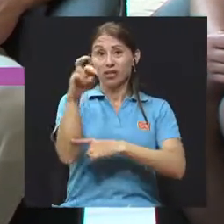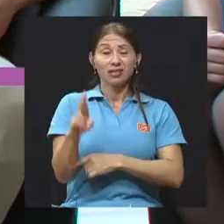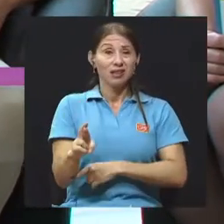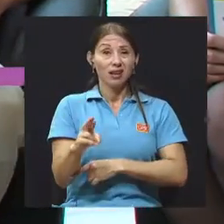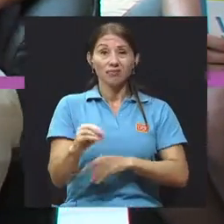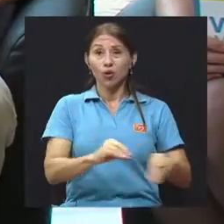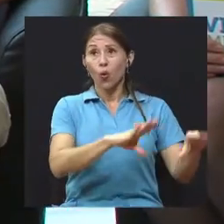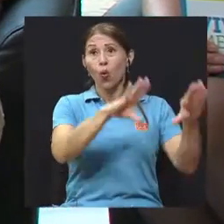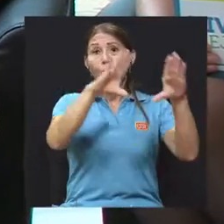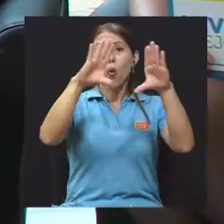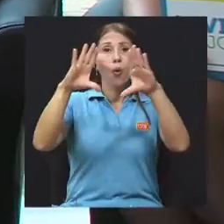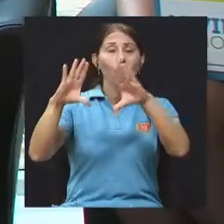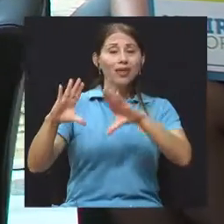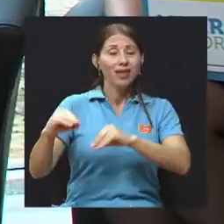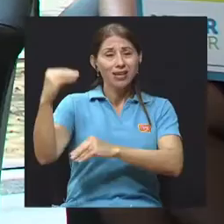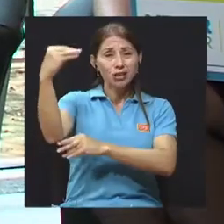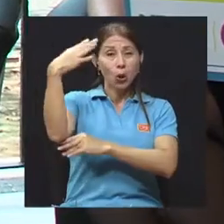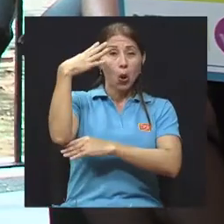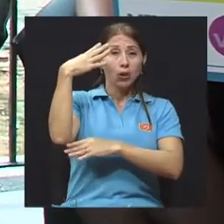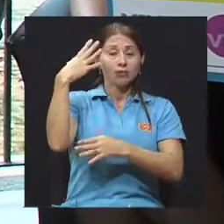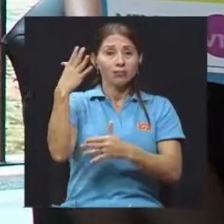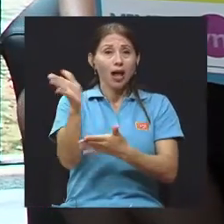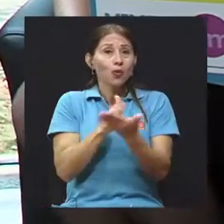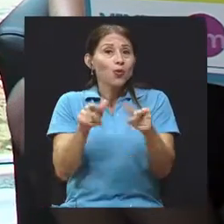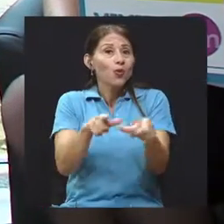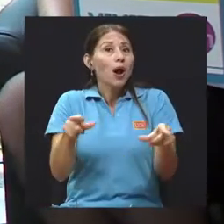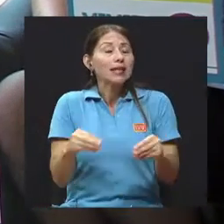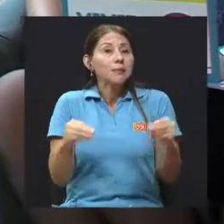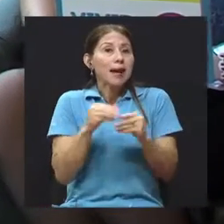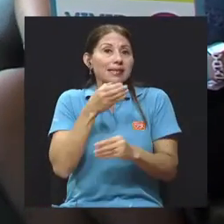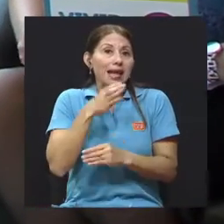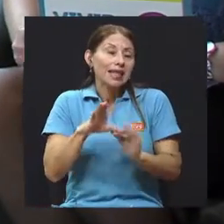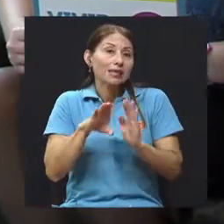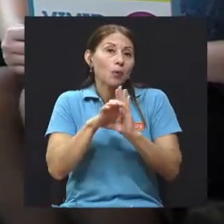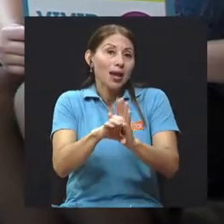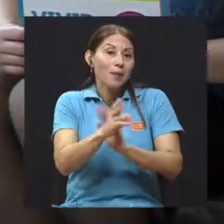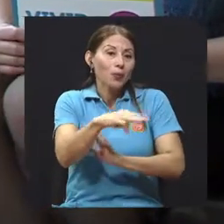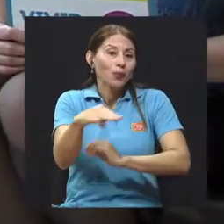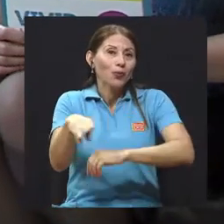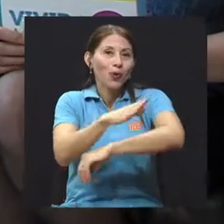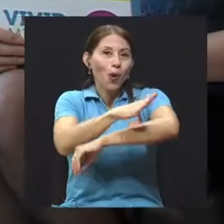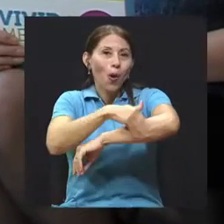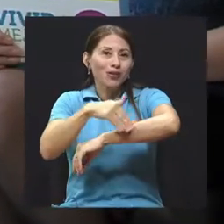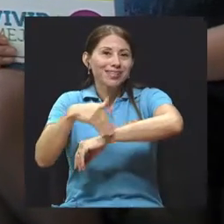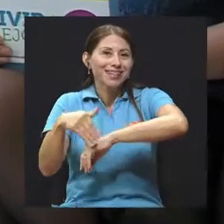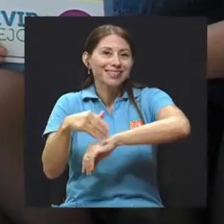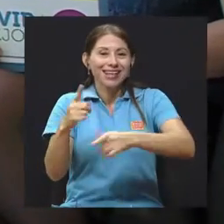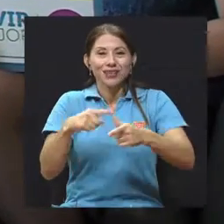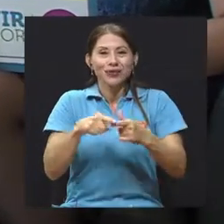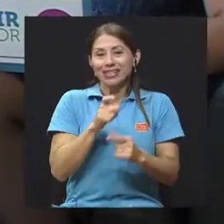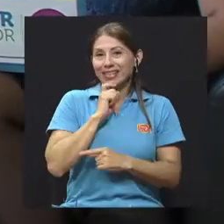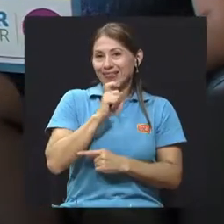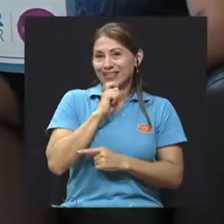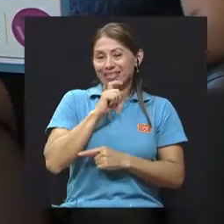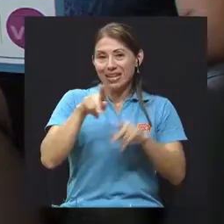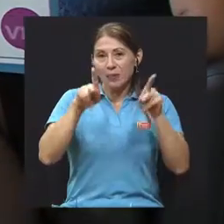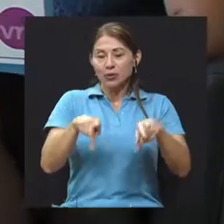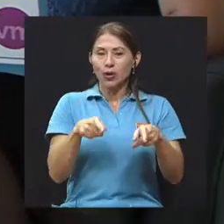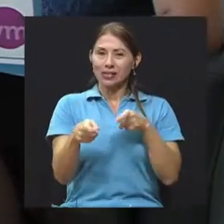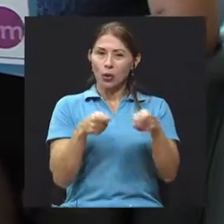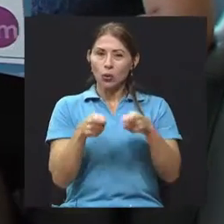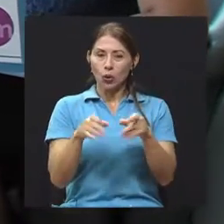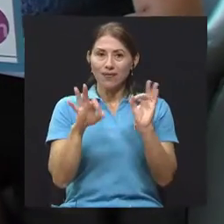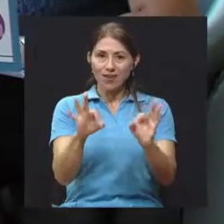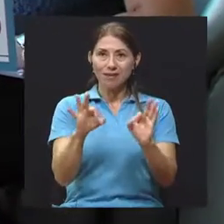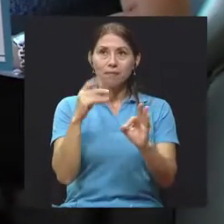día, ¿verdad? Hay los hogares más calientes, por ejemplo las costas, y es difícil para nuestros pacientes tener un control adecuado de la exposición